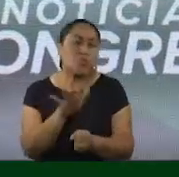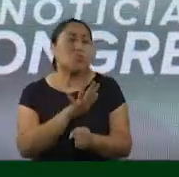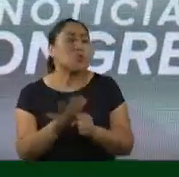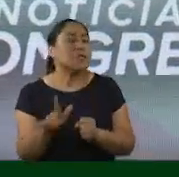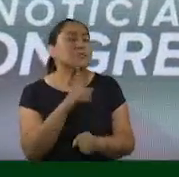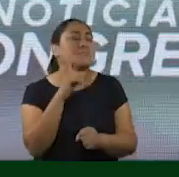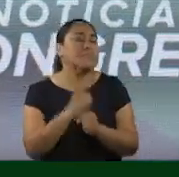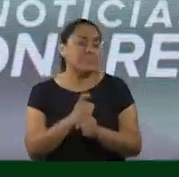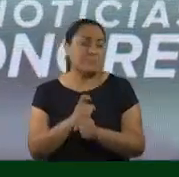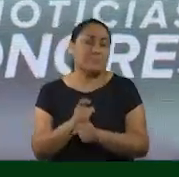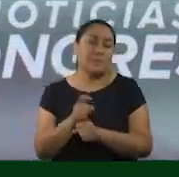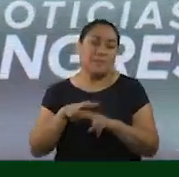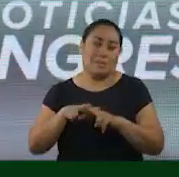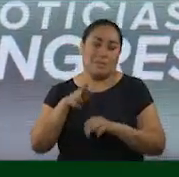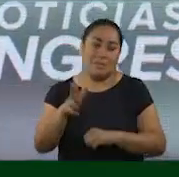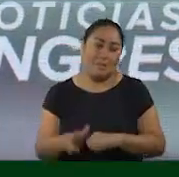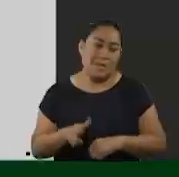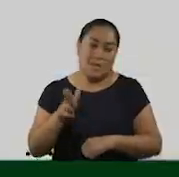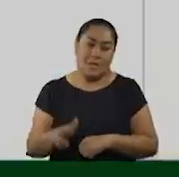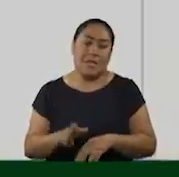particularmente al Tren Maya.